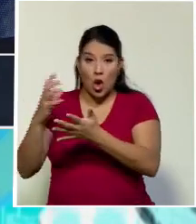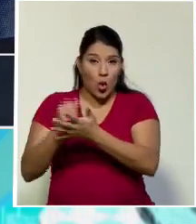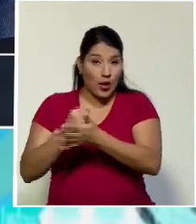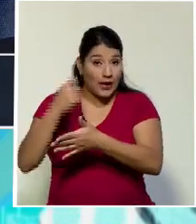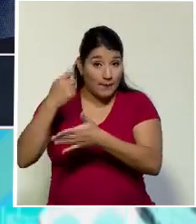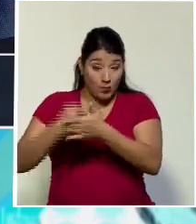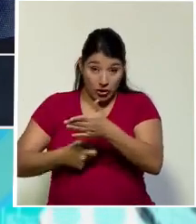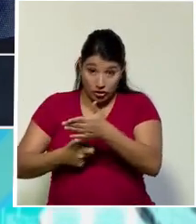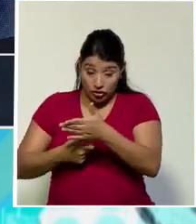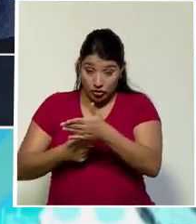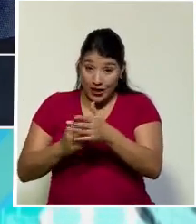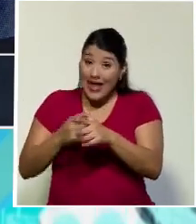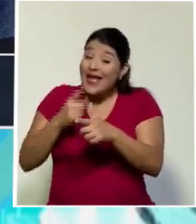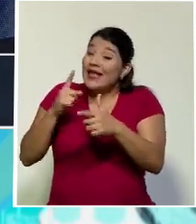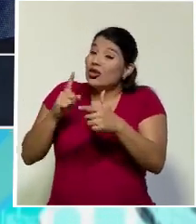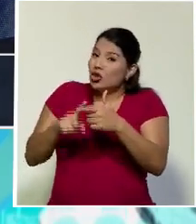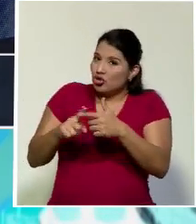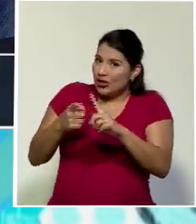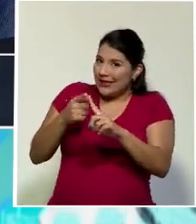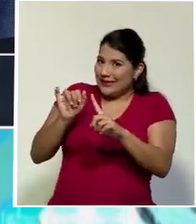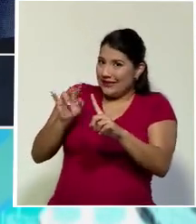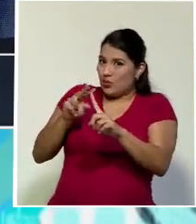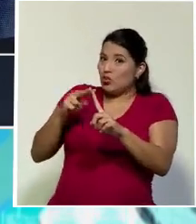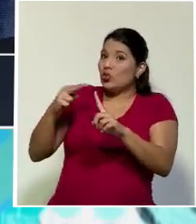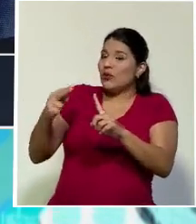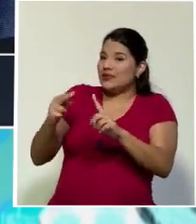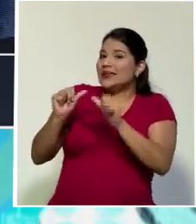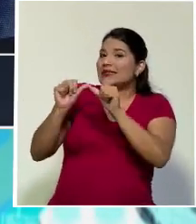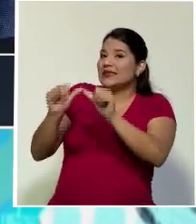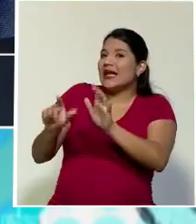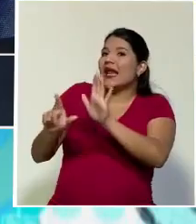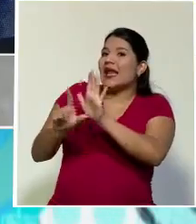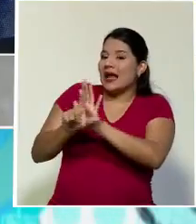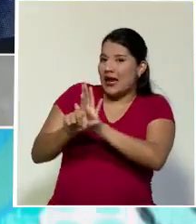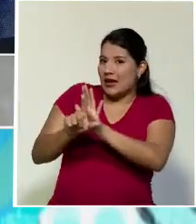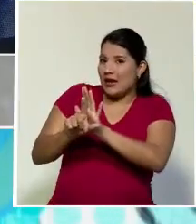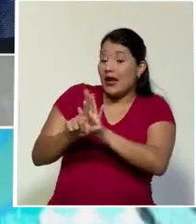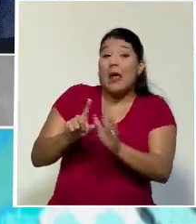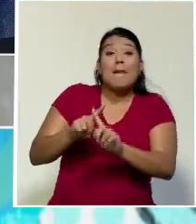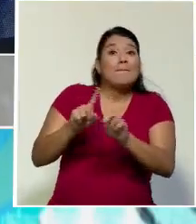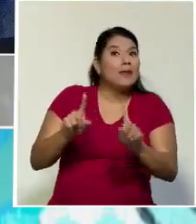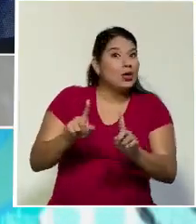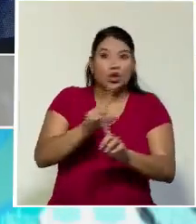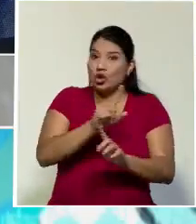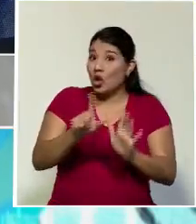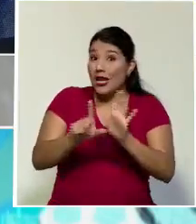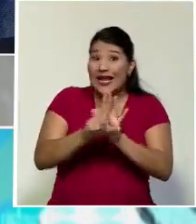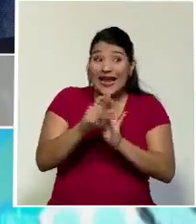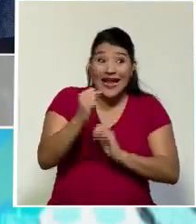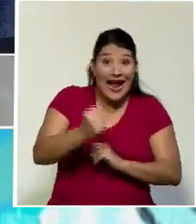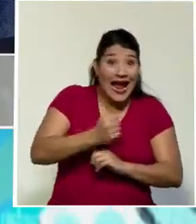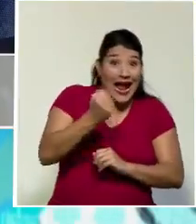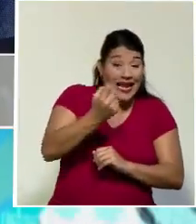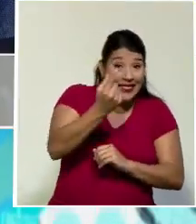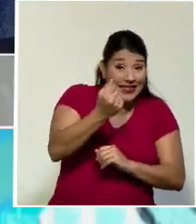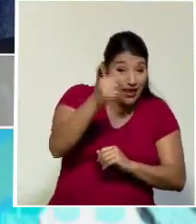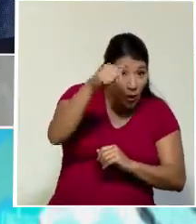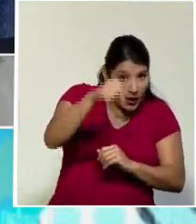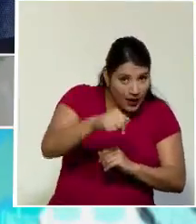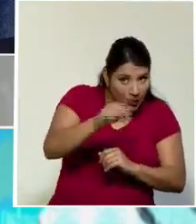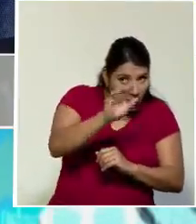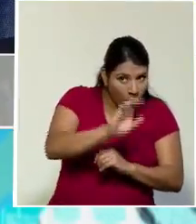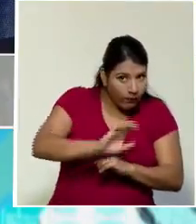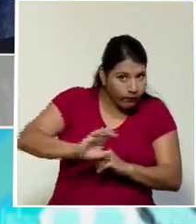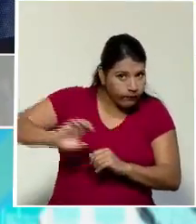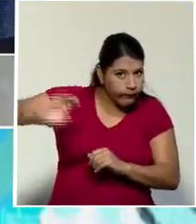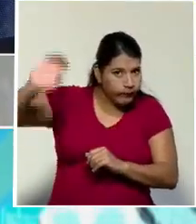en el sistema, lejos de reducirse, se amplía más bien. Ahí va. En realidad, el proyecto como está planteado, es un